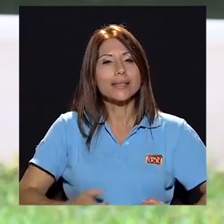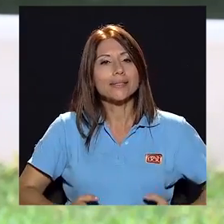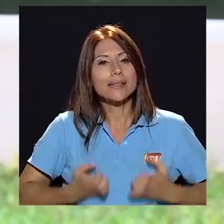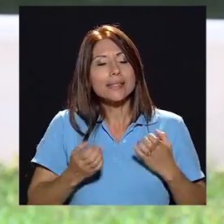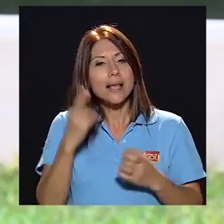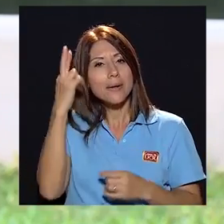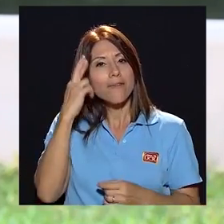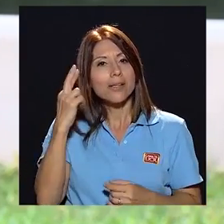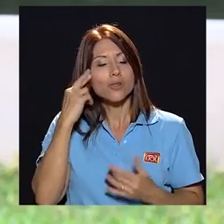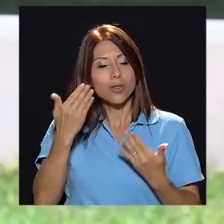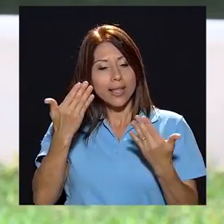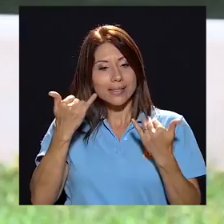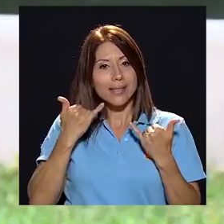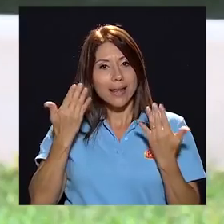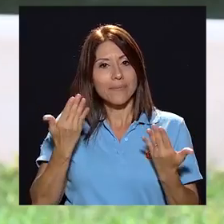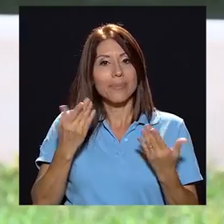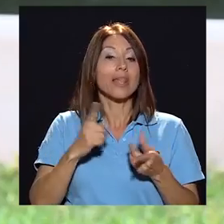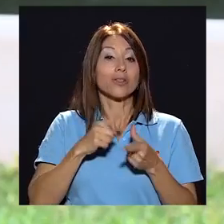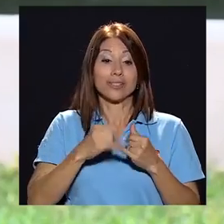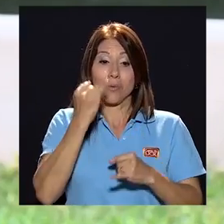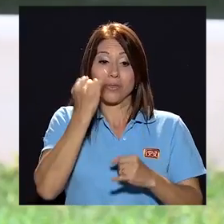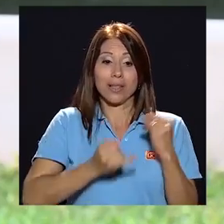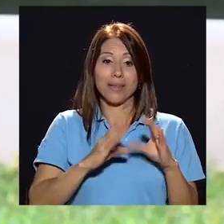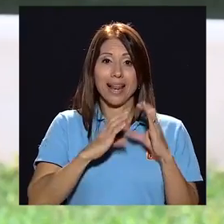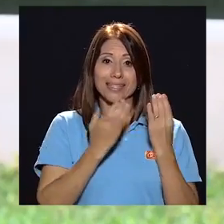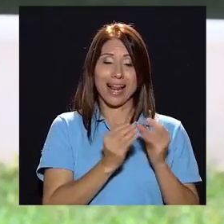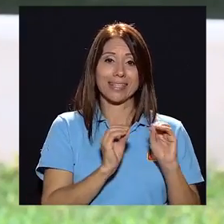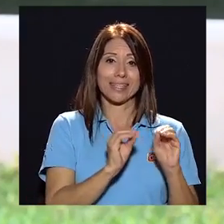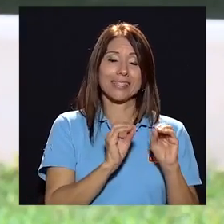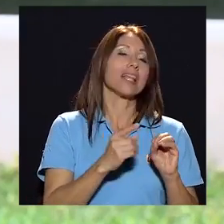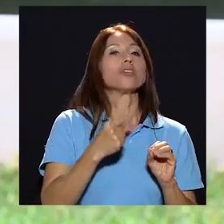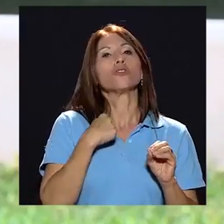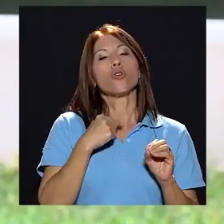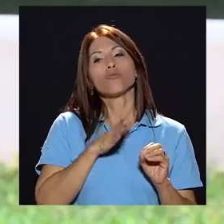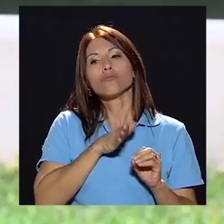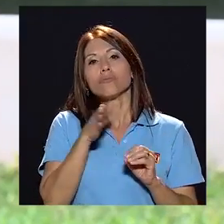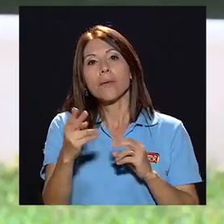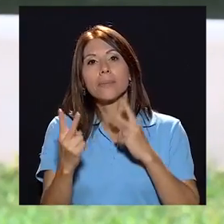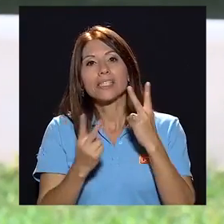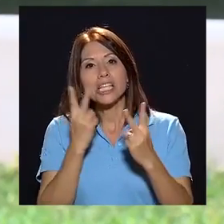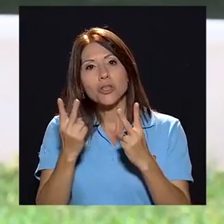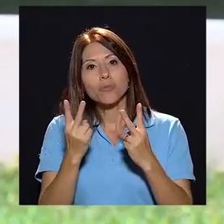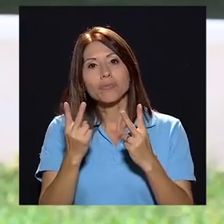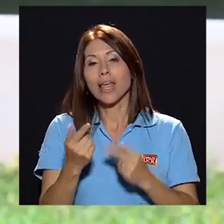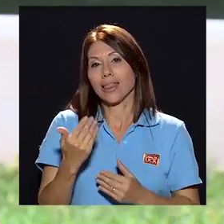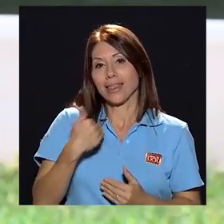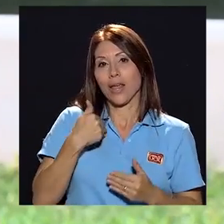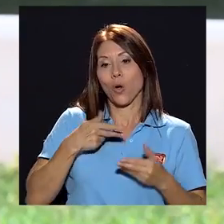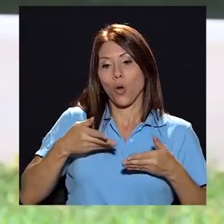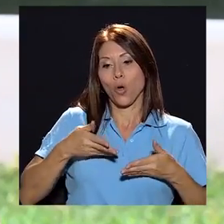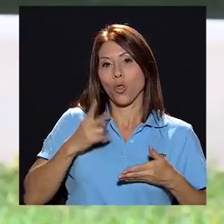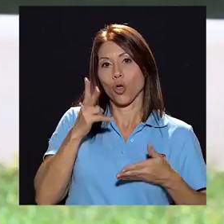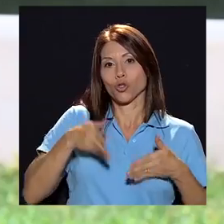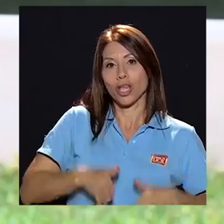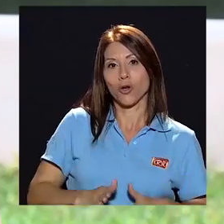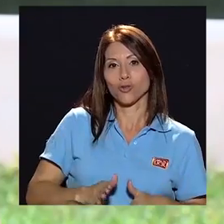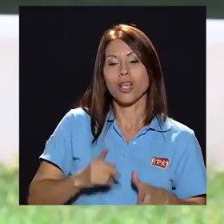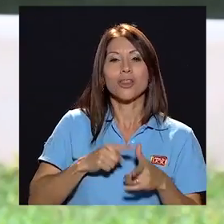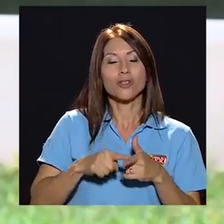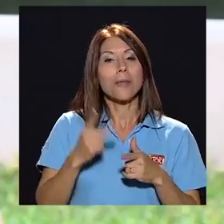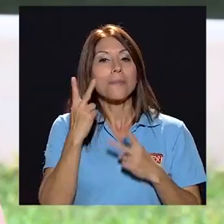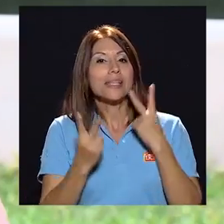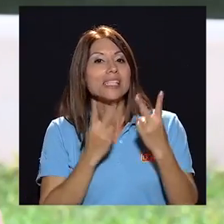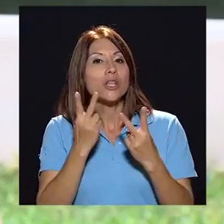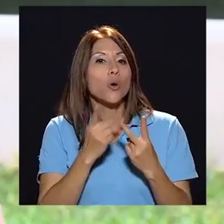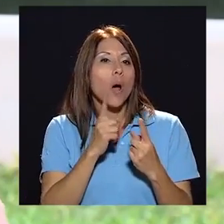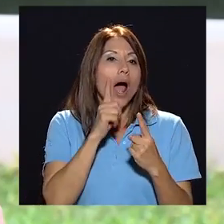mi razón de ser entonces normalmente después de clases también visito ya sea tengo dos hijos entonces a uno de los hijos o a mi